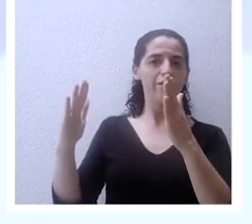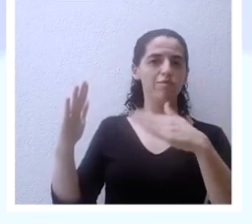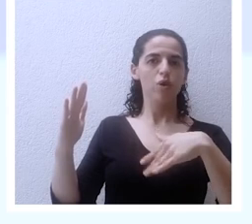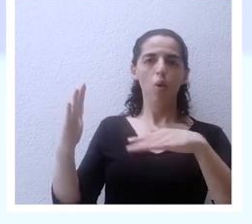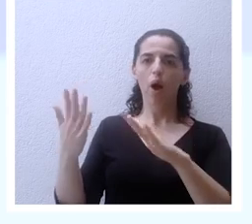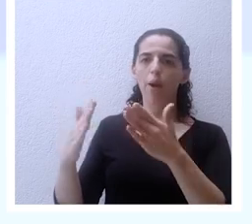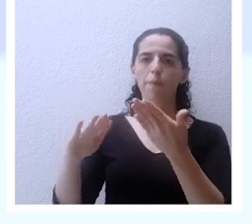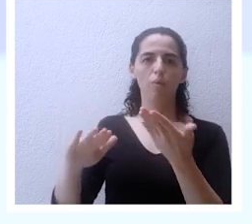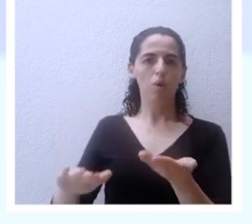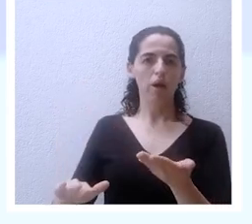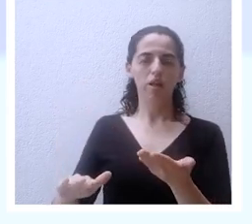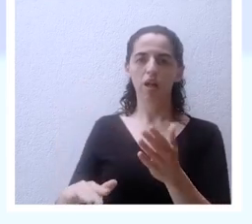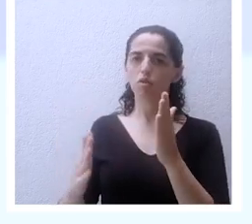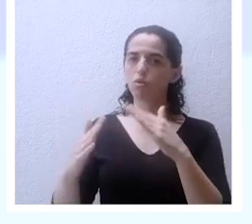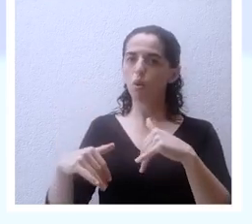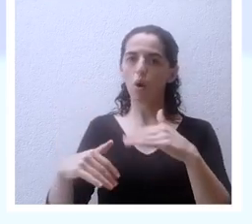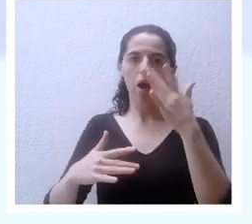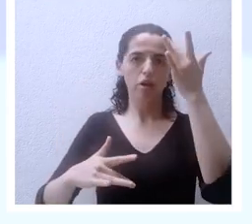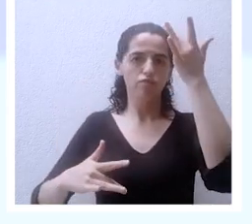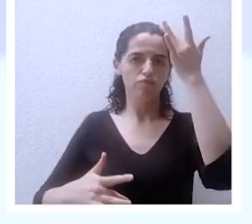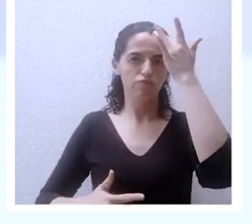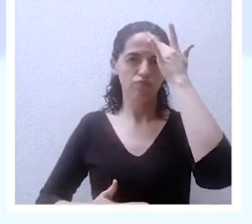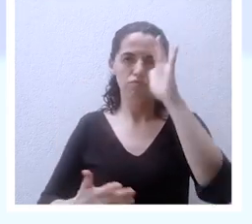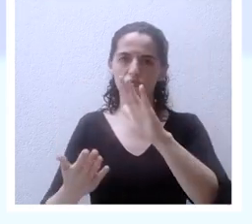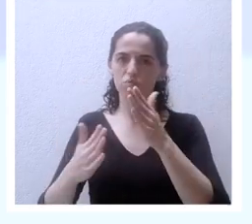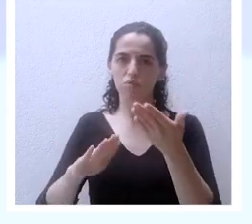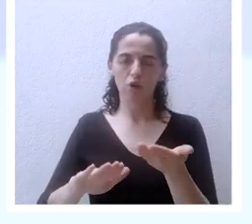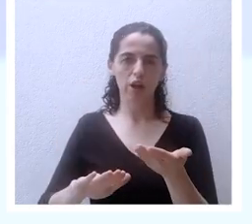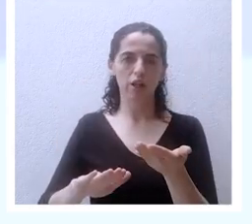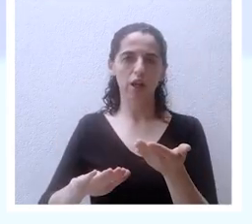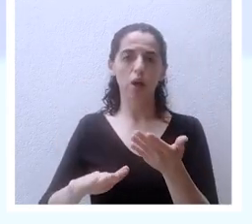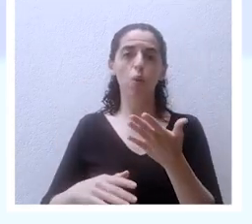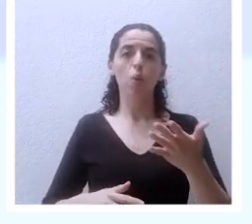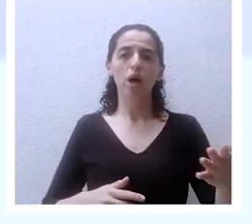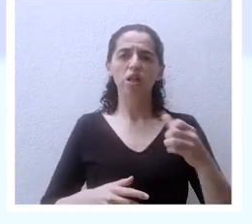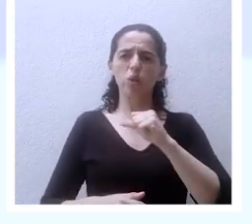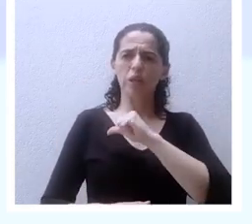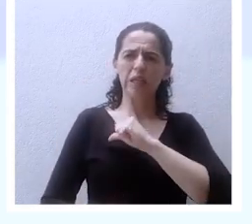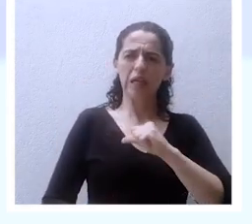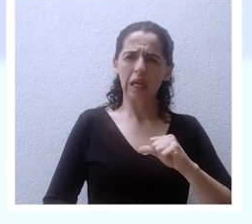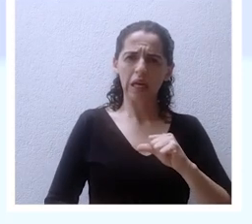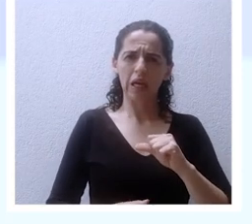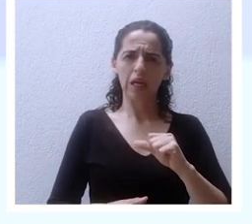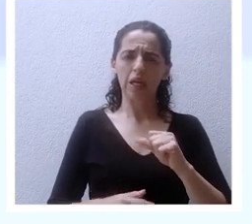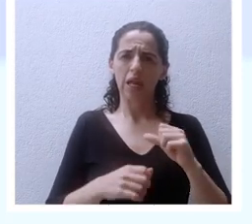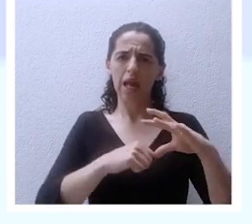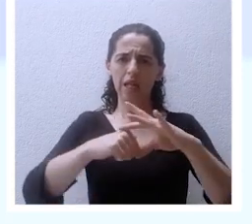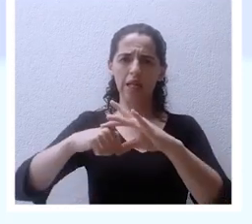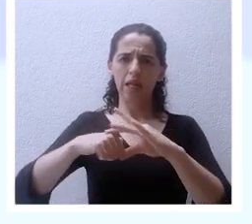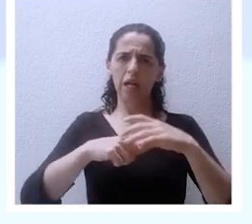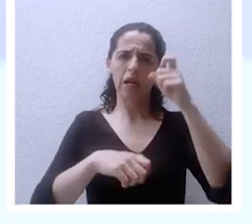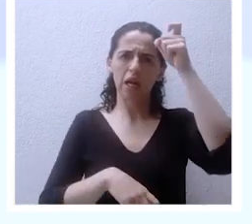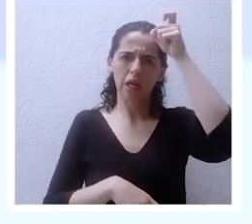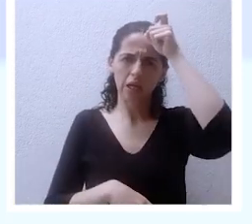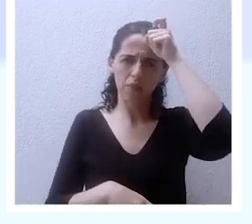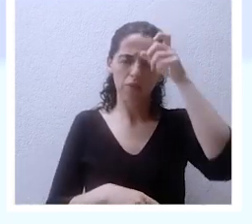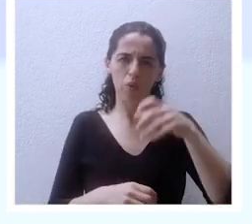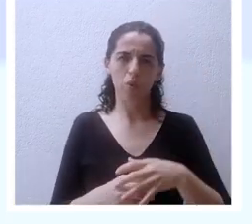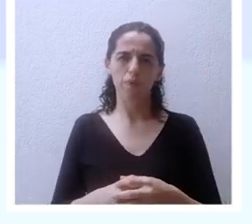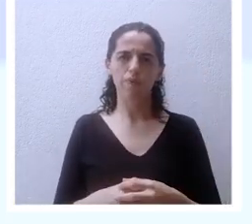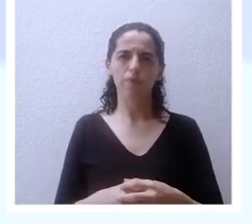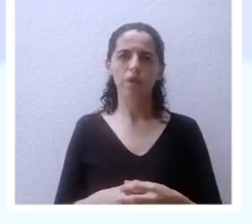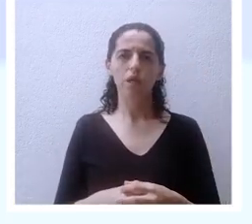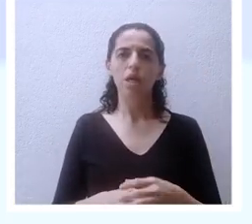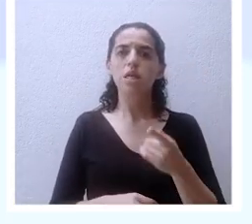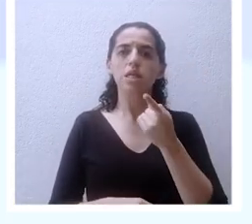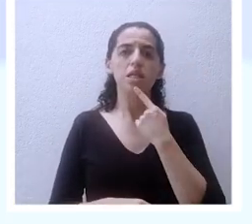plaga de mortandad cuando hiera la tierra de Egipto alguien tiene que creer esto conmigo lo vuelvo a leer dice